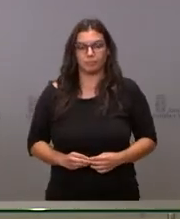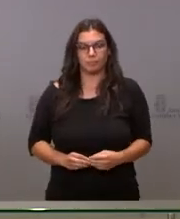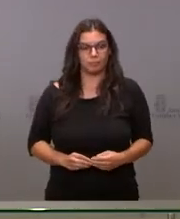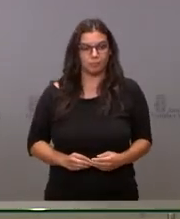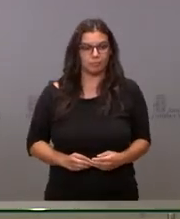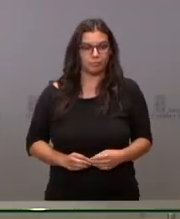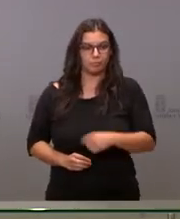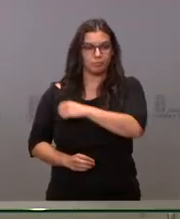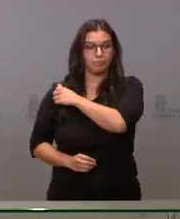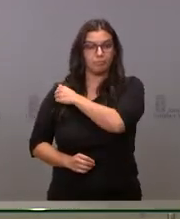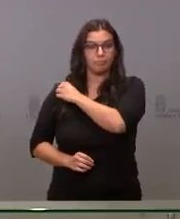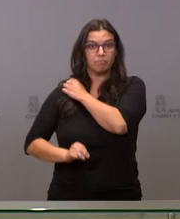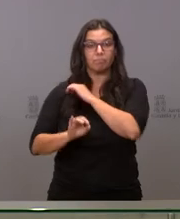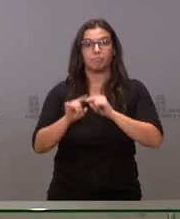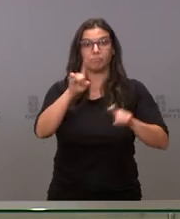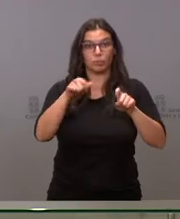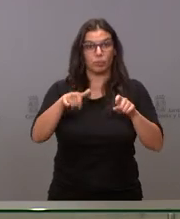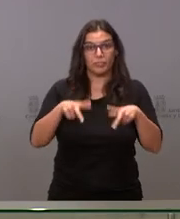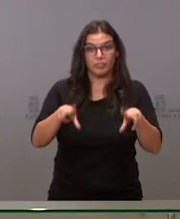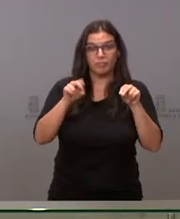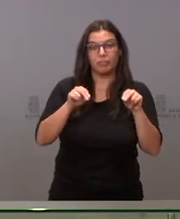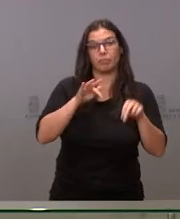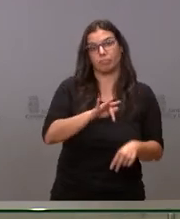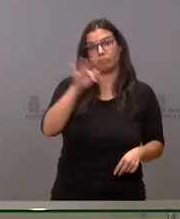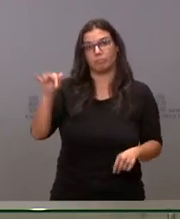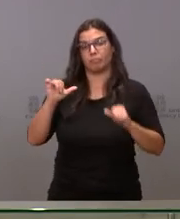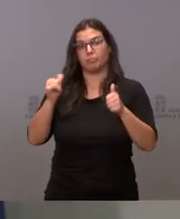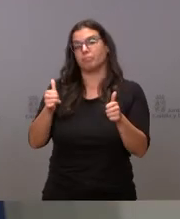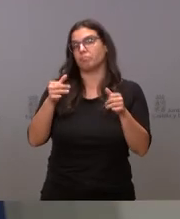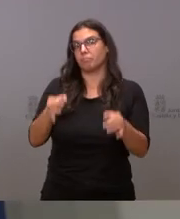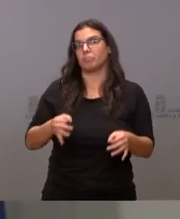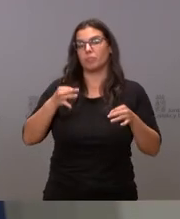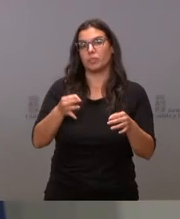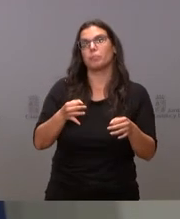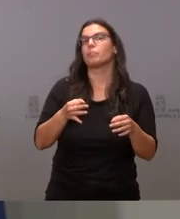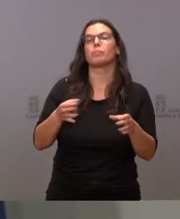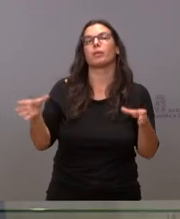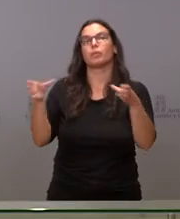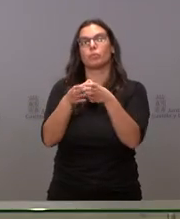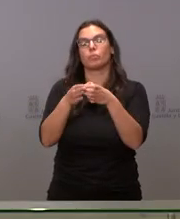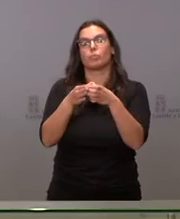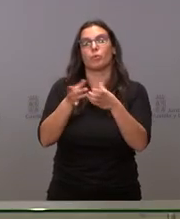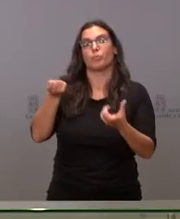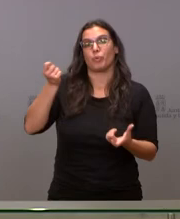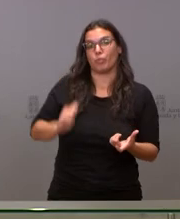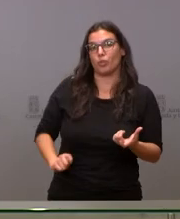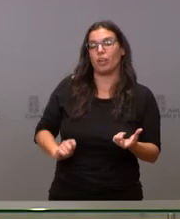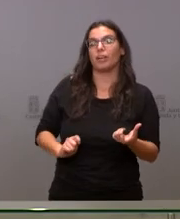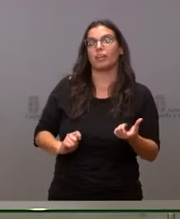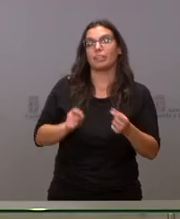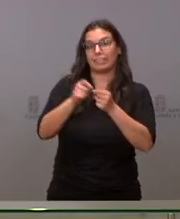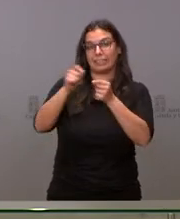si no hay más preguntas vamos a dar paso como siempre al turno con los profesionales que nos siguen por